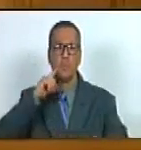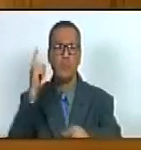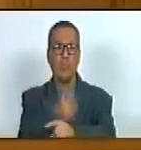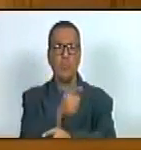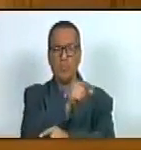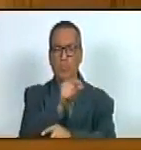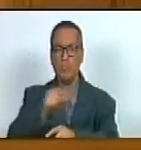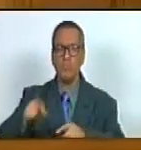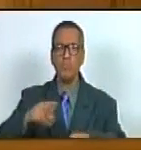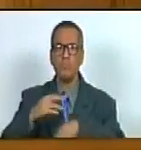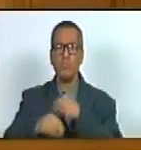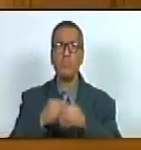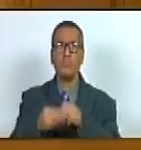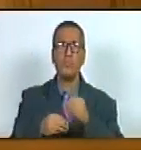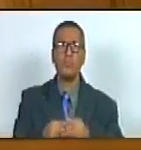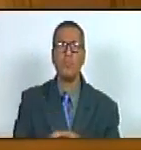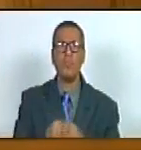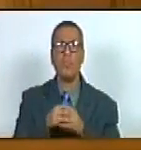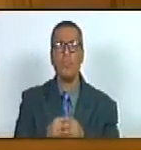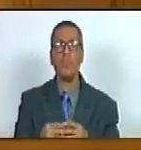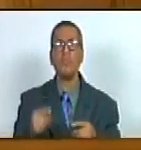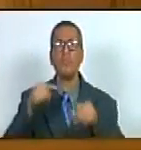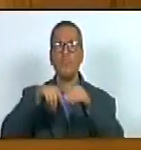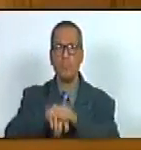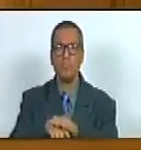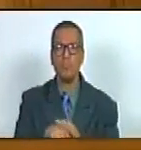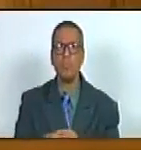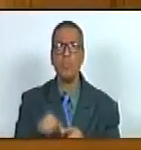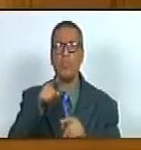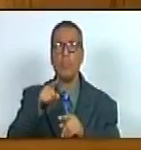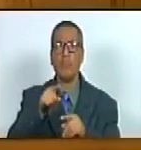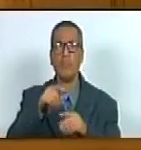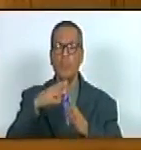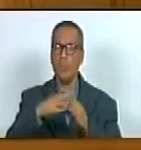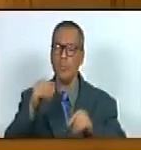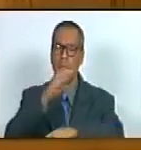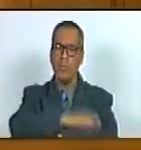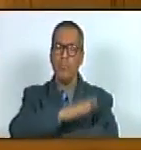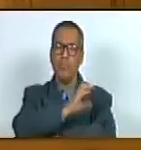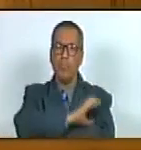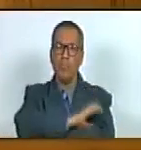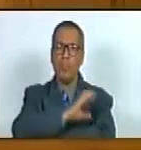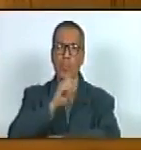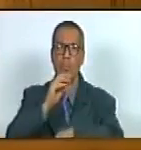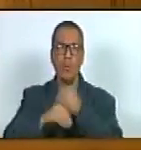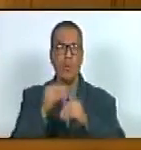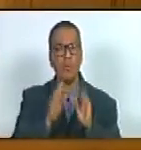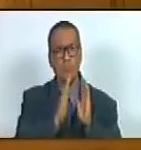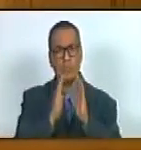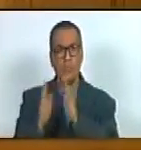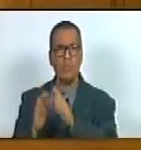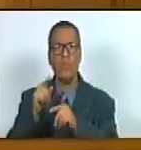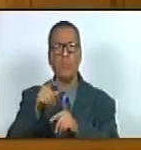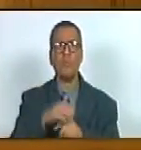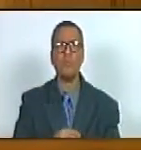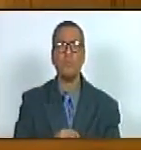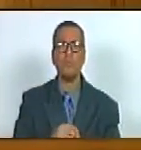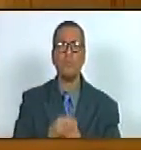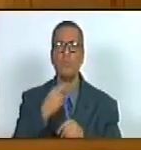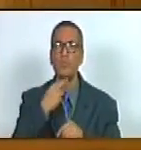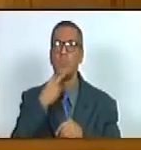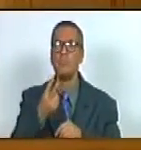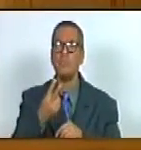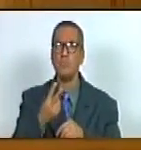a los sujetos sometidos a su jurisdicción a adecuar su conducta a tales valores así como promulgar el